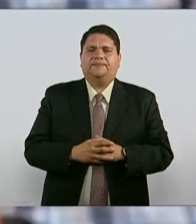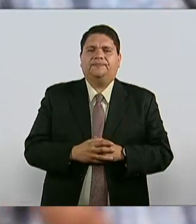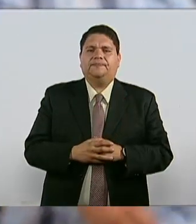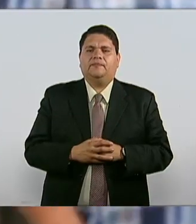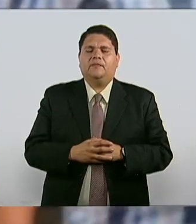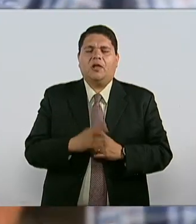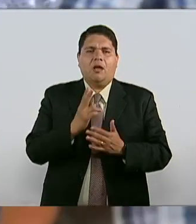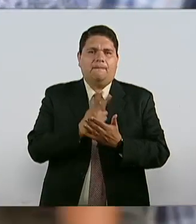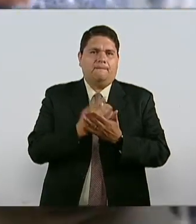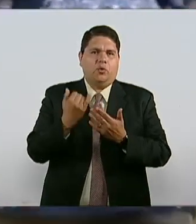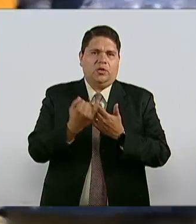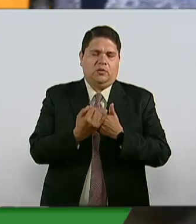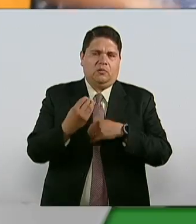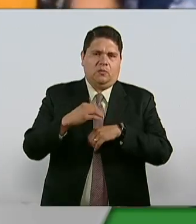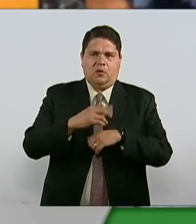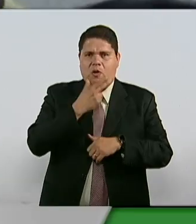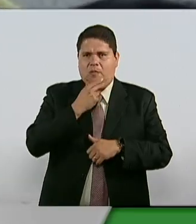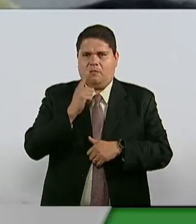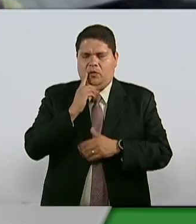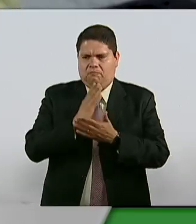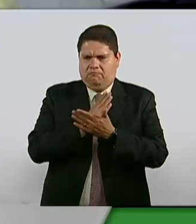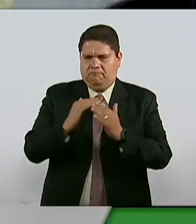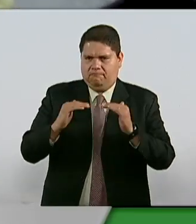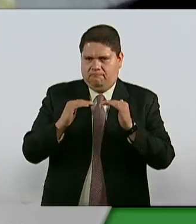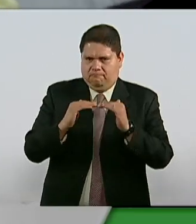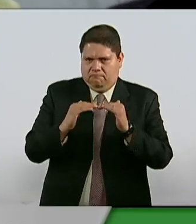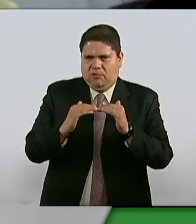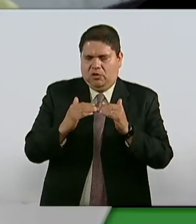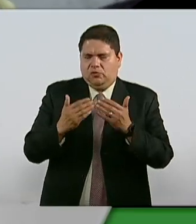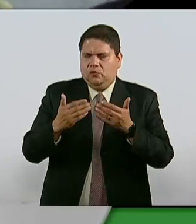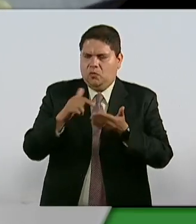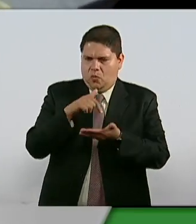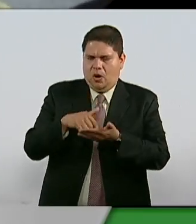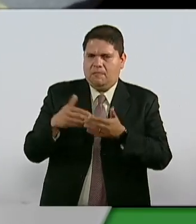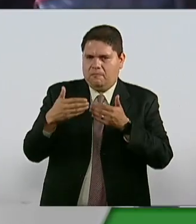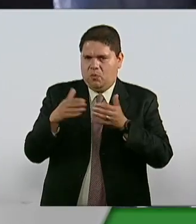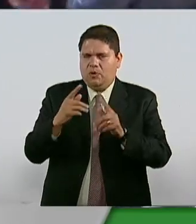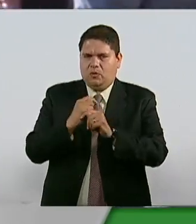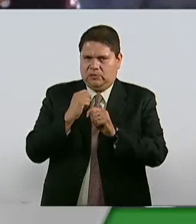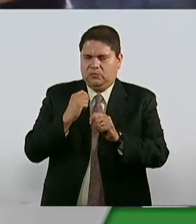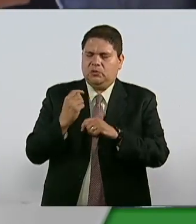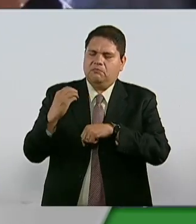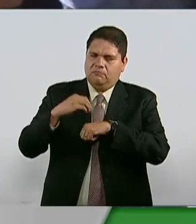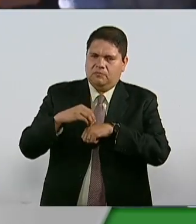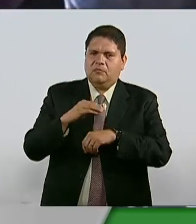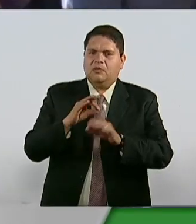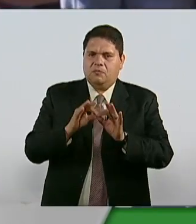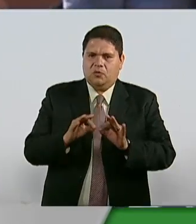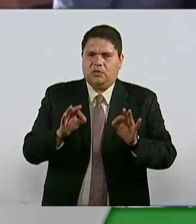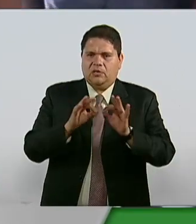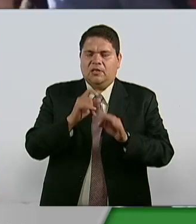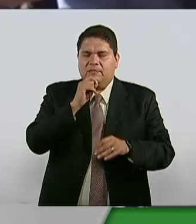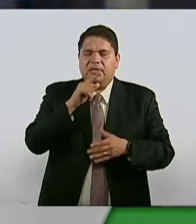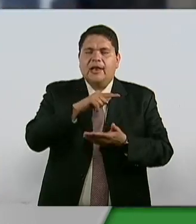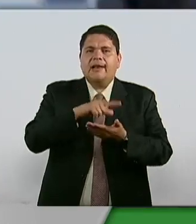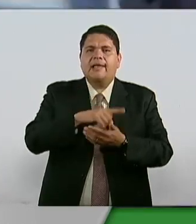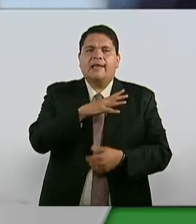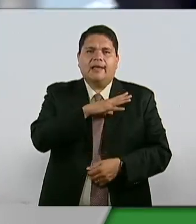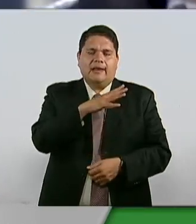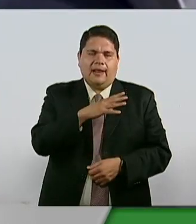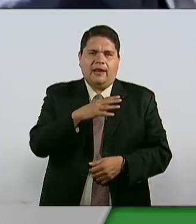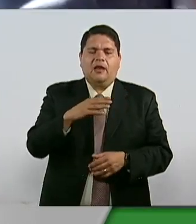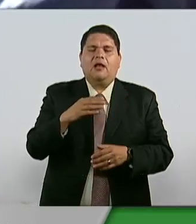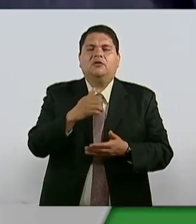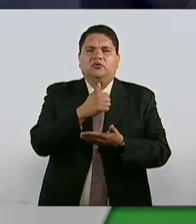incorpora la perspectiva de género en políticas públicas sobre espacios públicos y transporte en la Ley General de Asentamientos Humanos, Ordenamiento